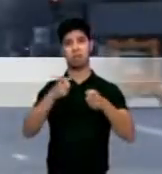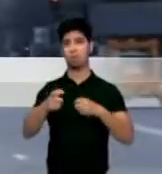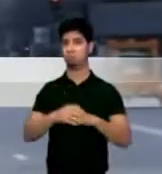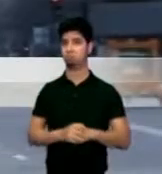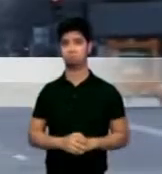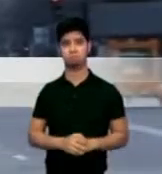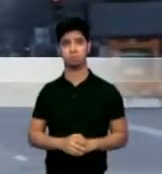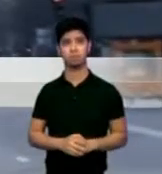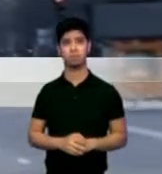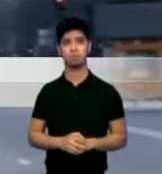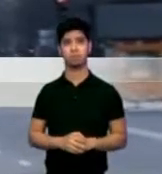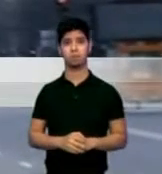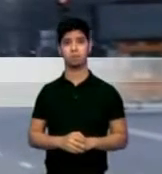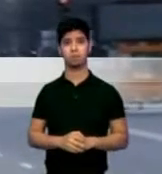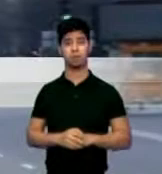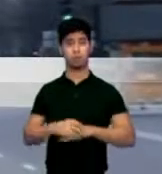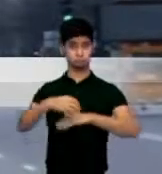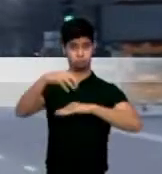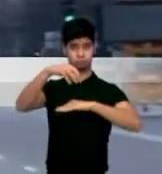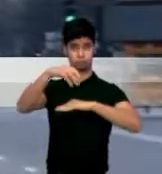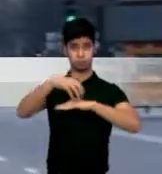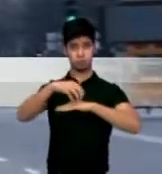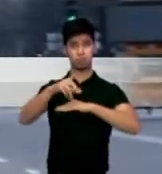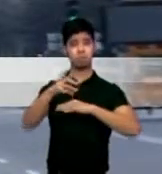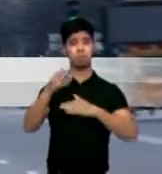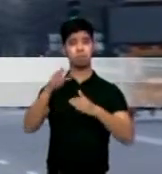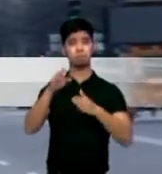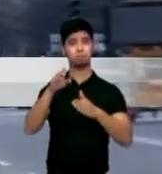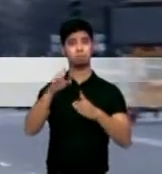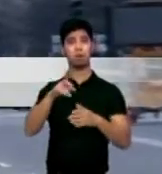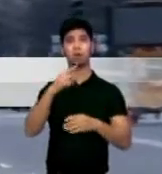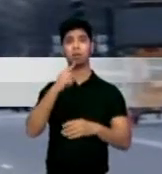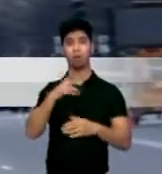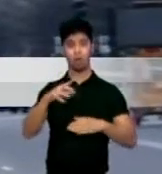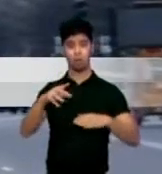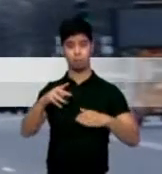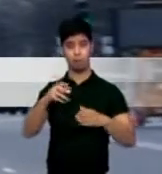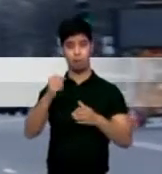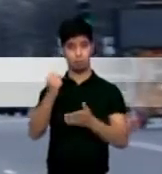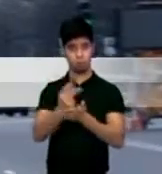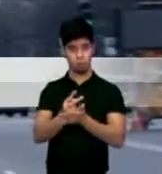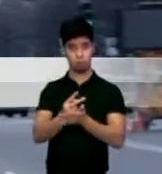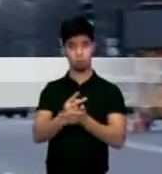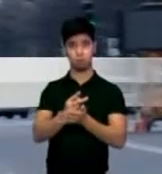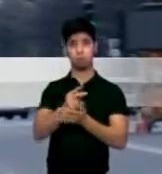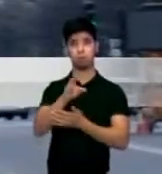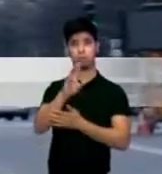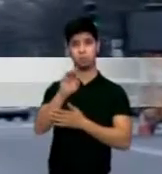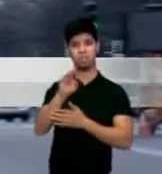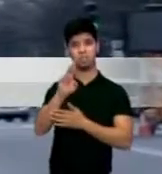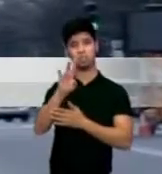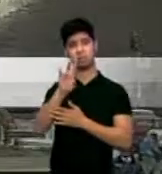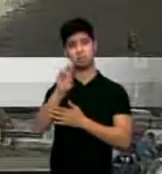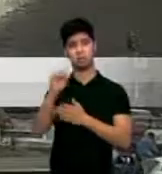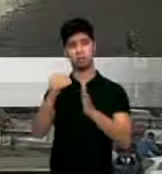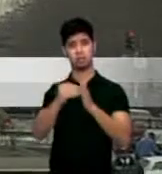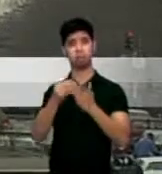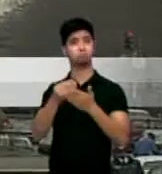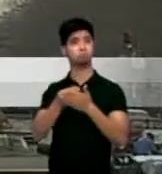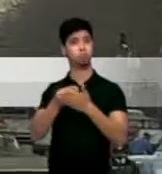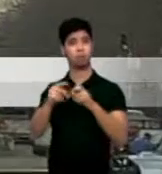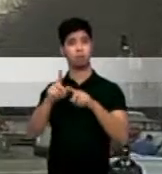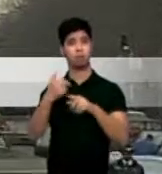La Cámara Baja estadounidense aprobó hoy 700 millones de dólares adicionales para financiar la misión militar que tiene como propósito